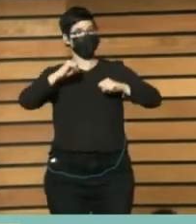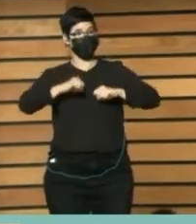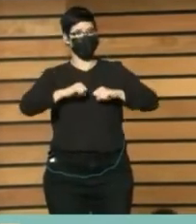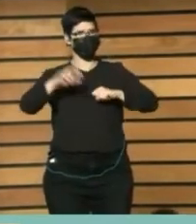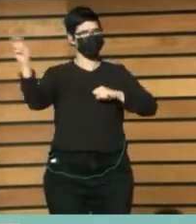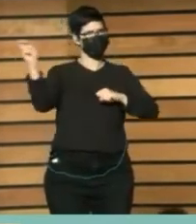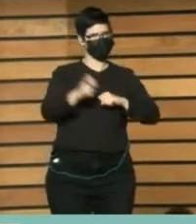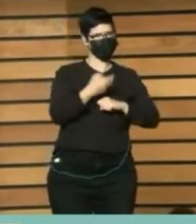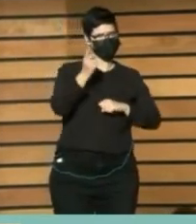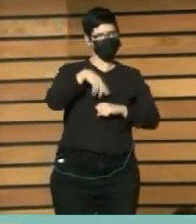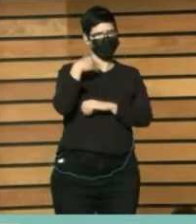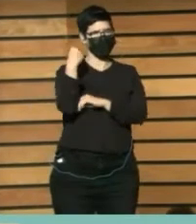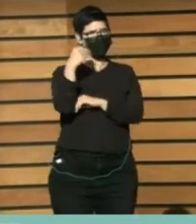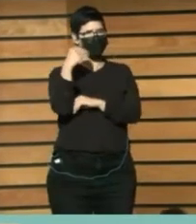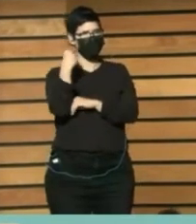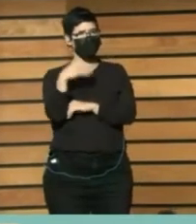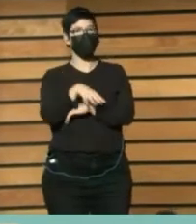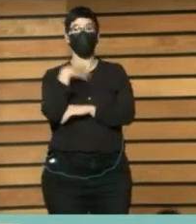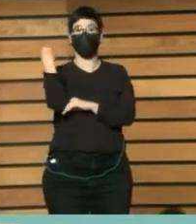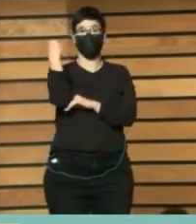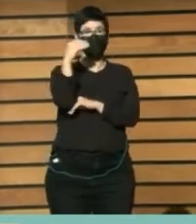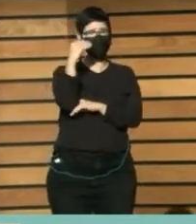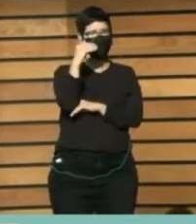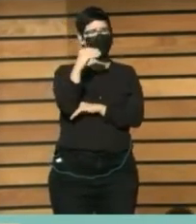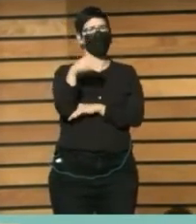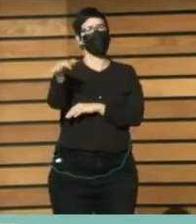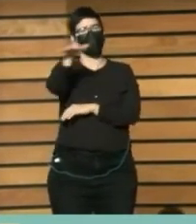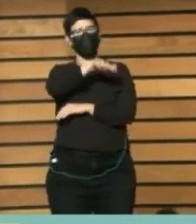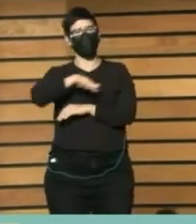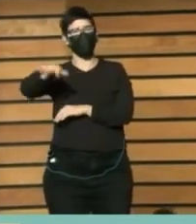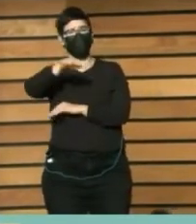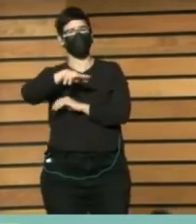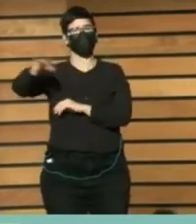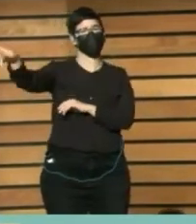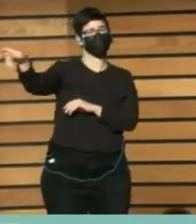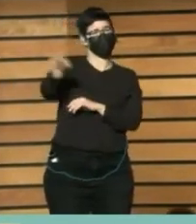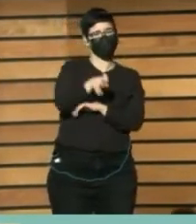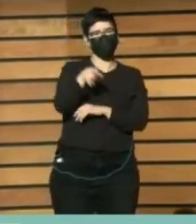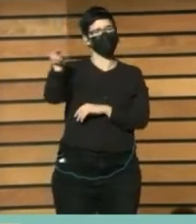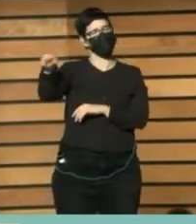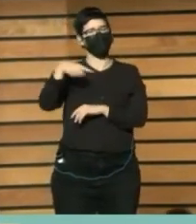Que procedían De un Barrio No tan afluente